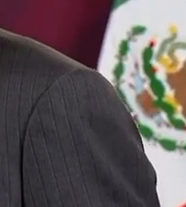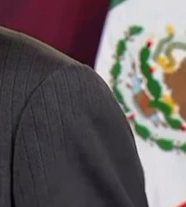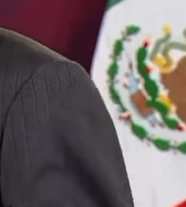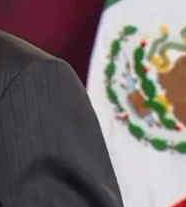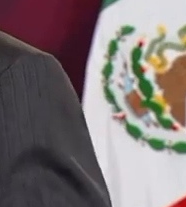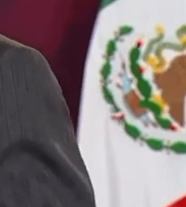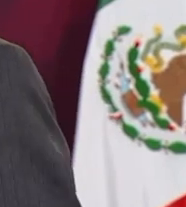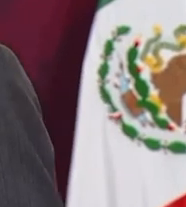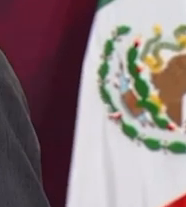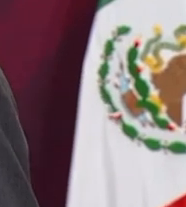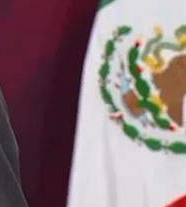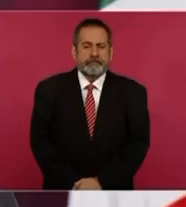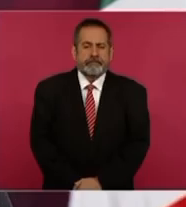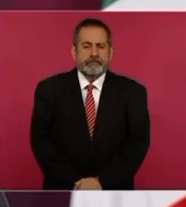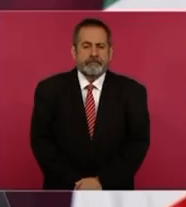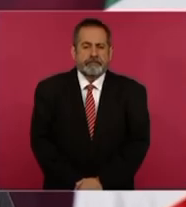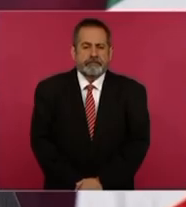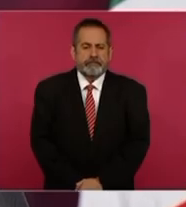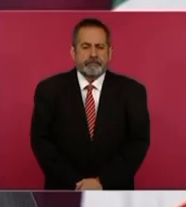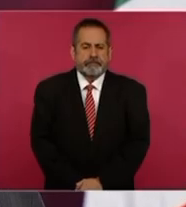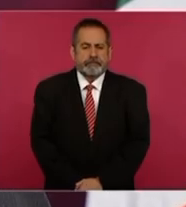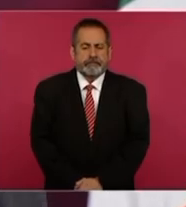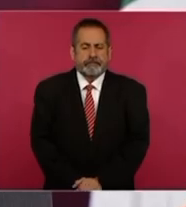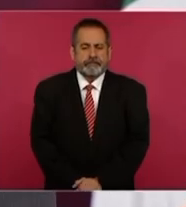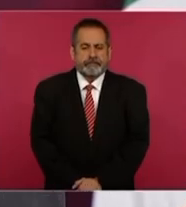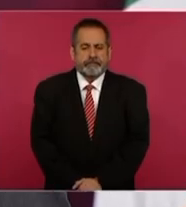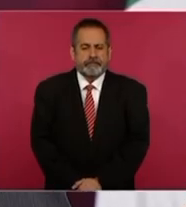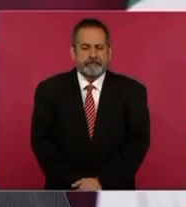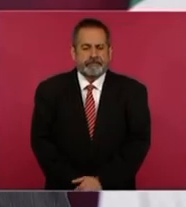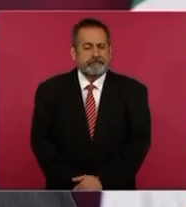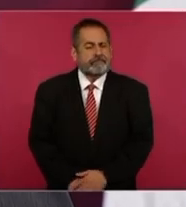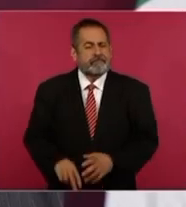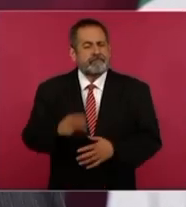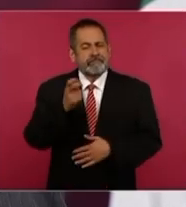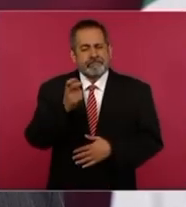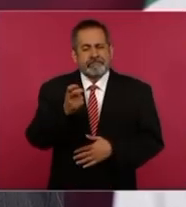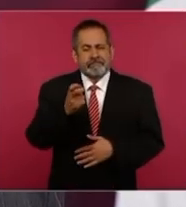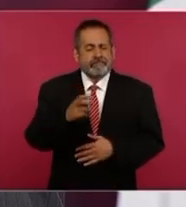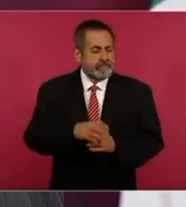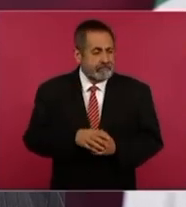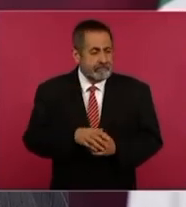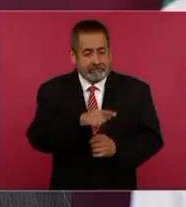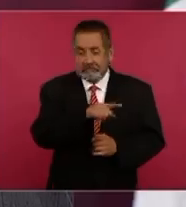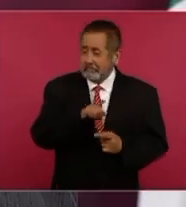porque eso tiene un efecto de boomerang.